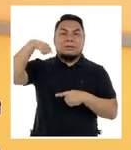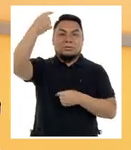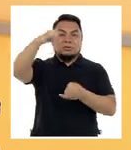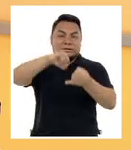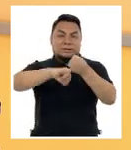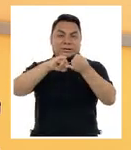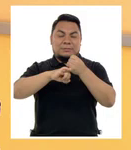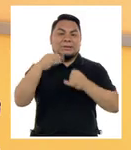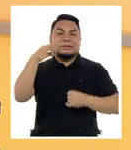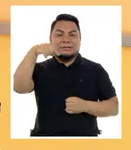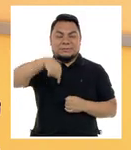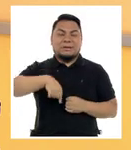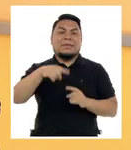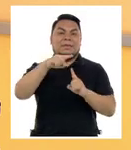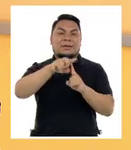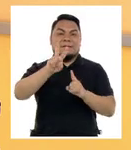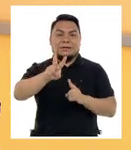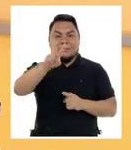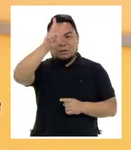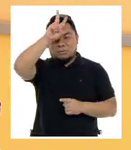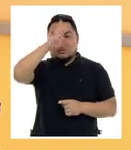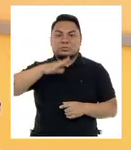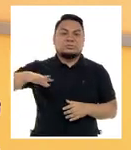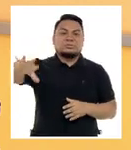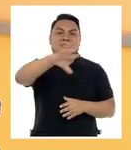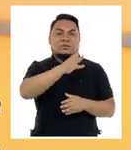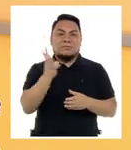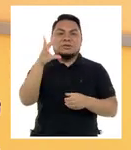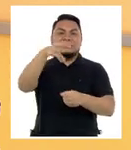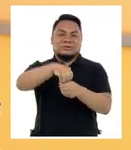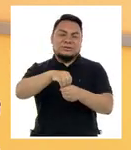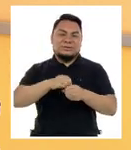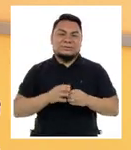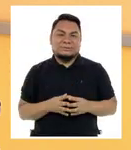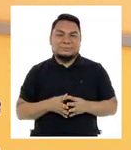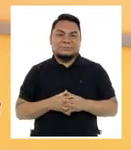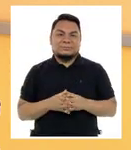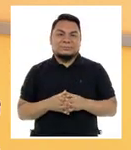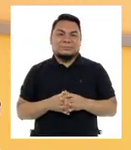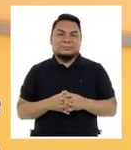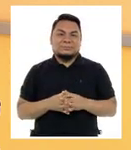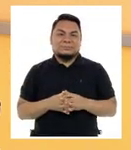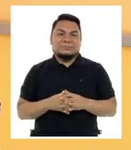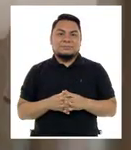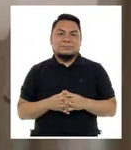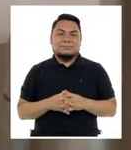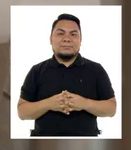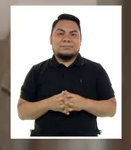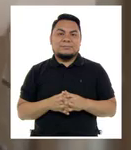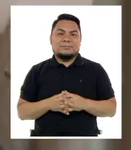será hasta el próximo sábado y siempre por TV Perú somos todos